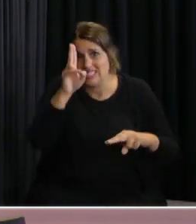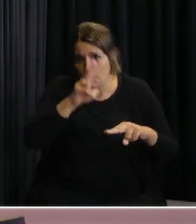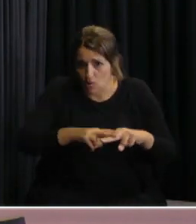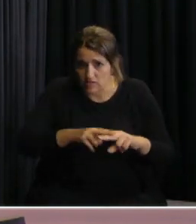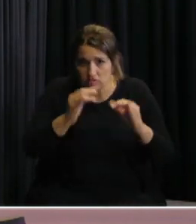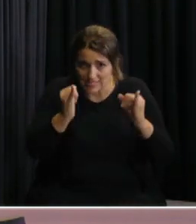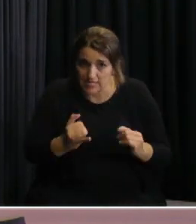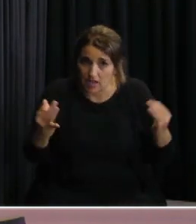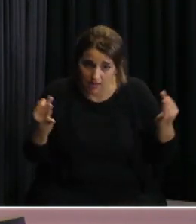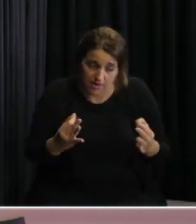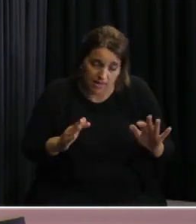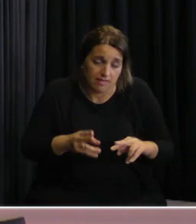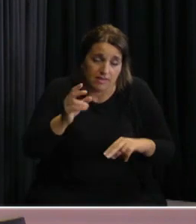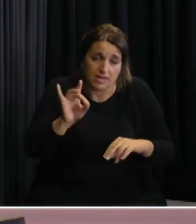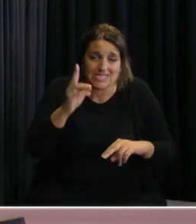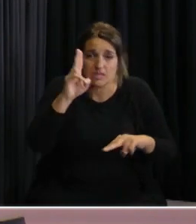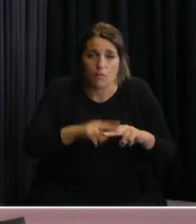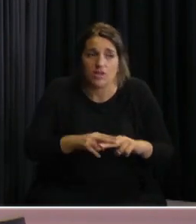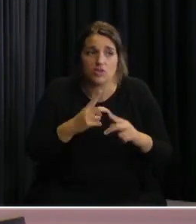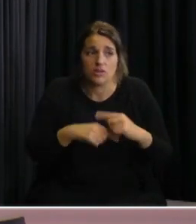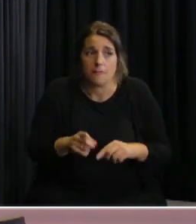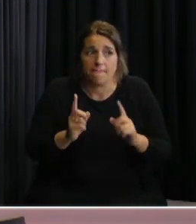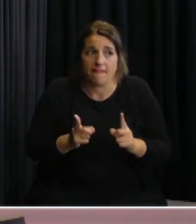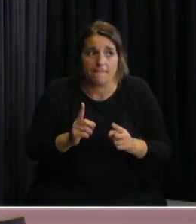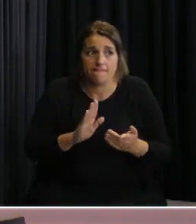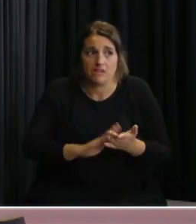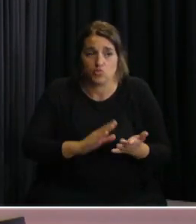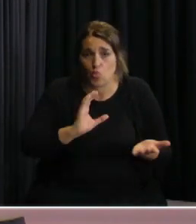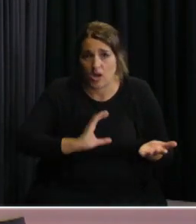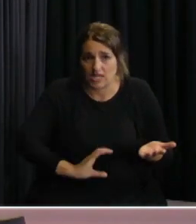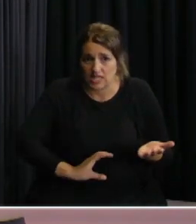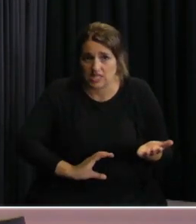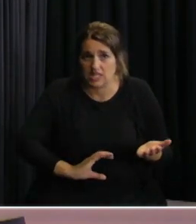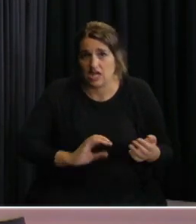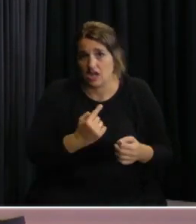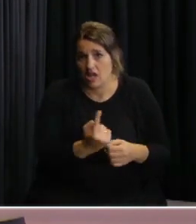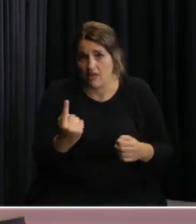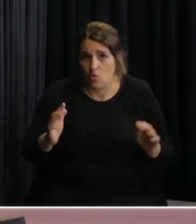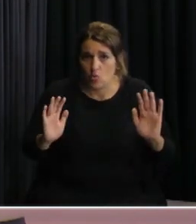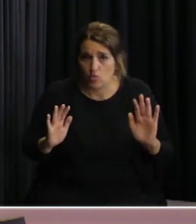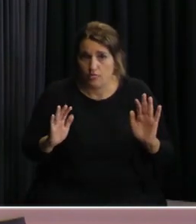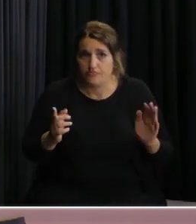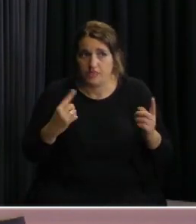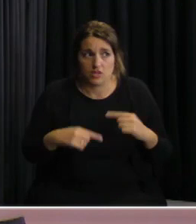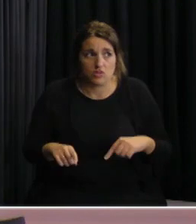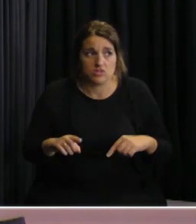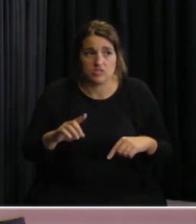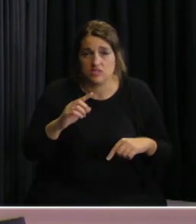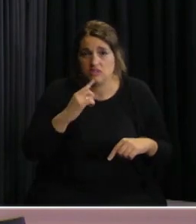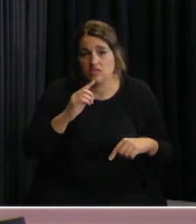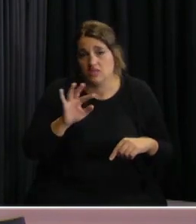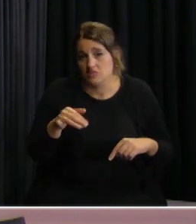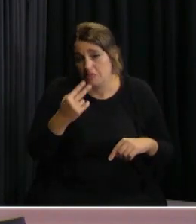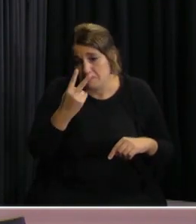es verdad y también tenemos la característica de cada uno de ellos si uno mira uno de las gráficas